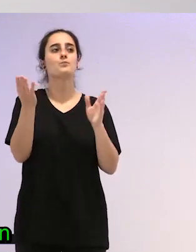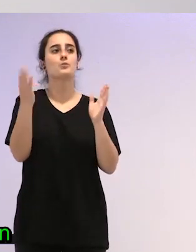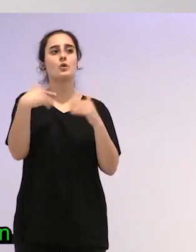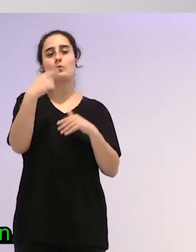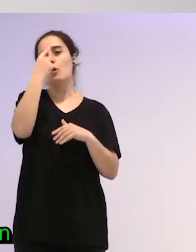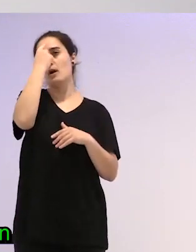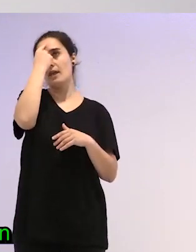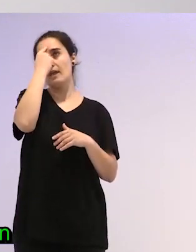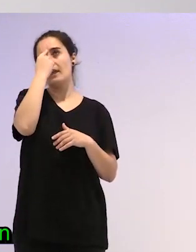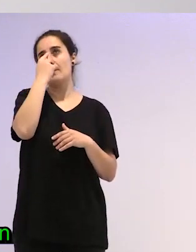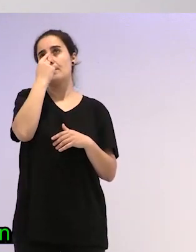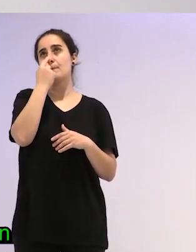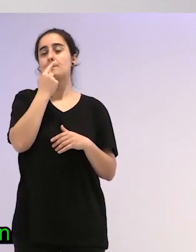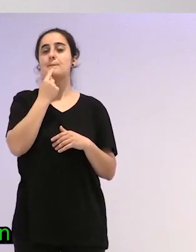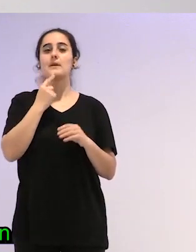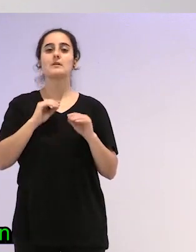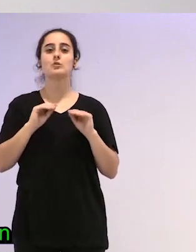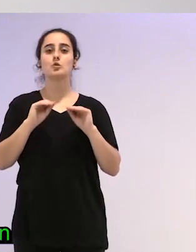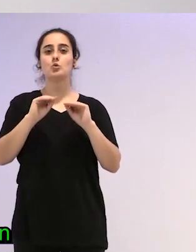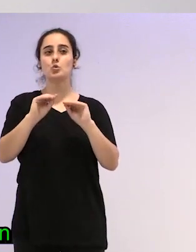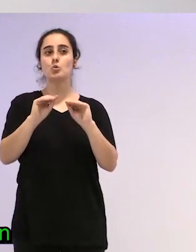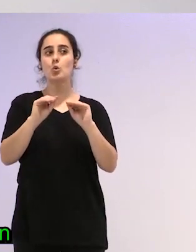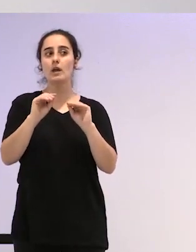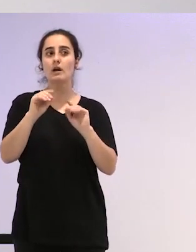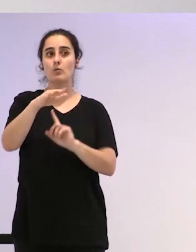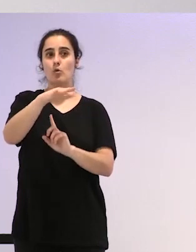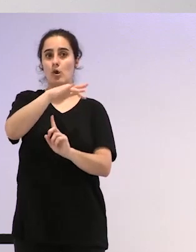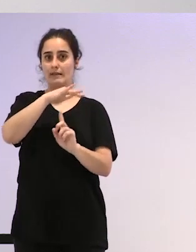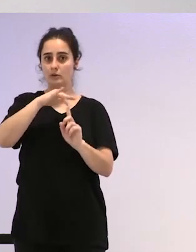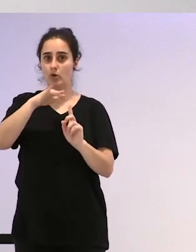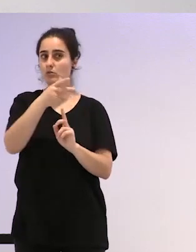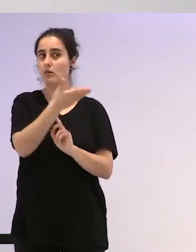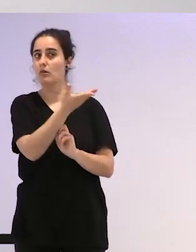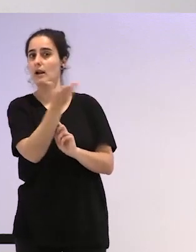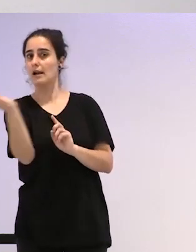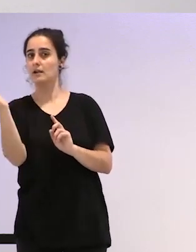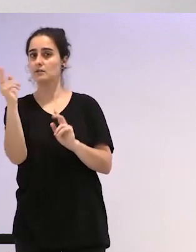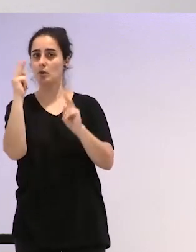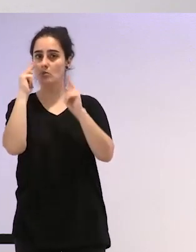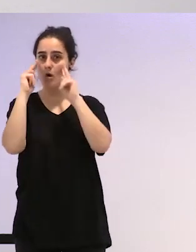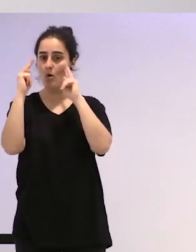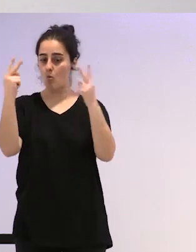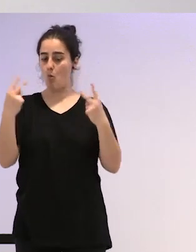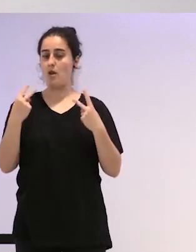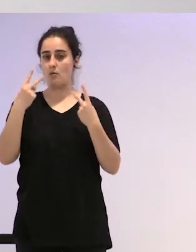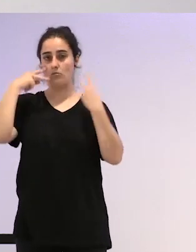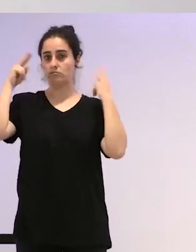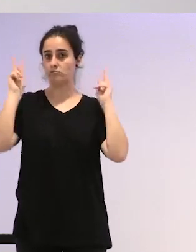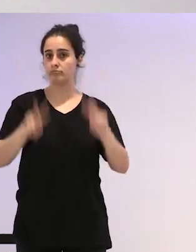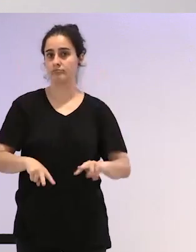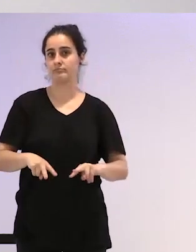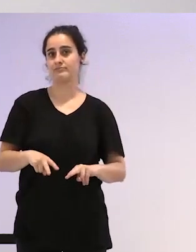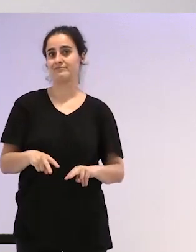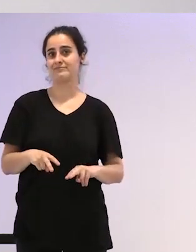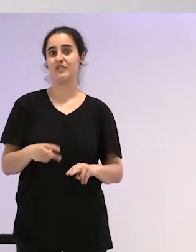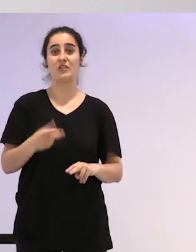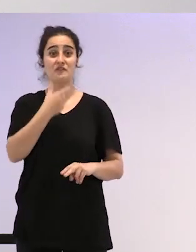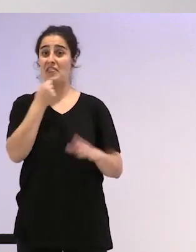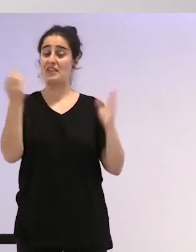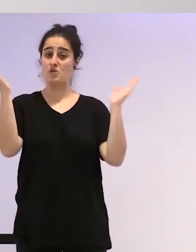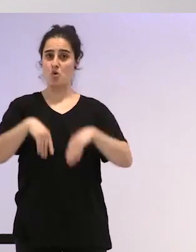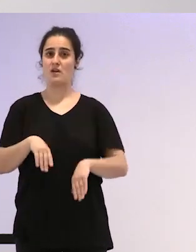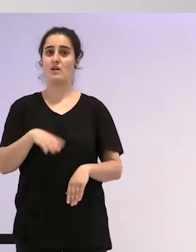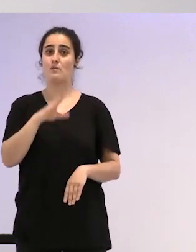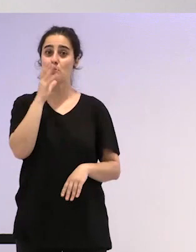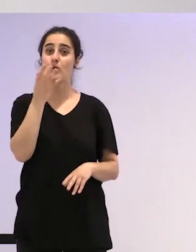¿no?, que el resto, tu entorno, pueda reconocerte. Porque si no, habitualmente hay muchas